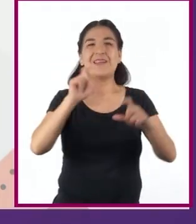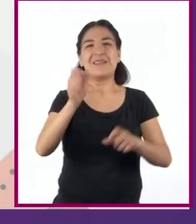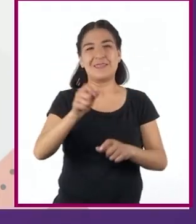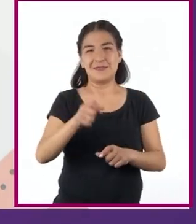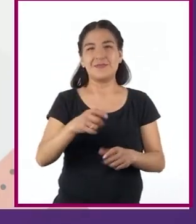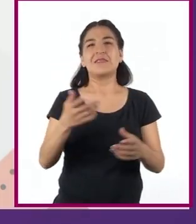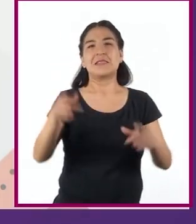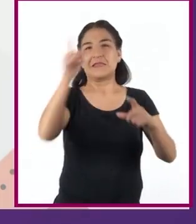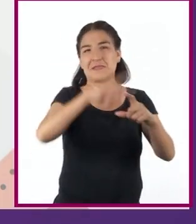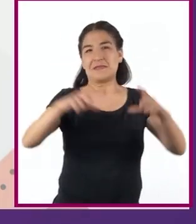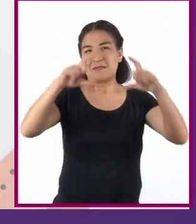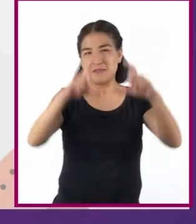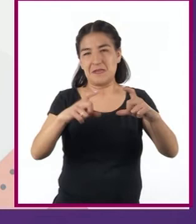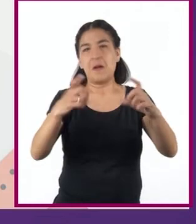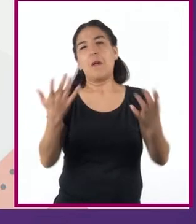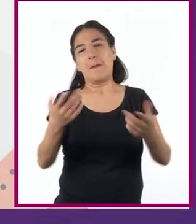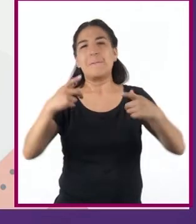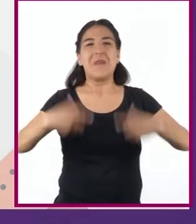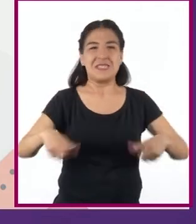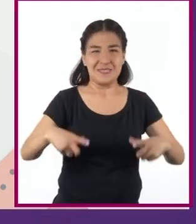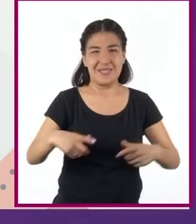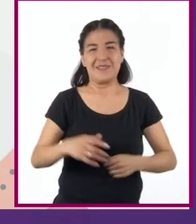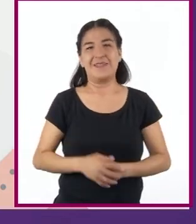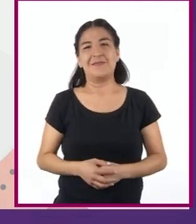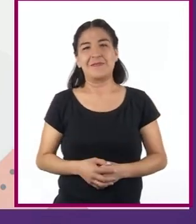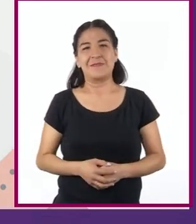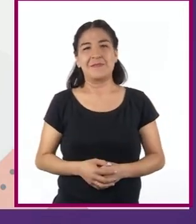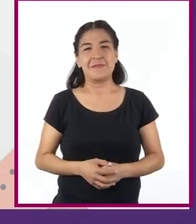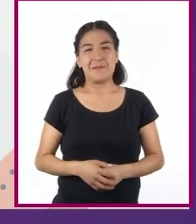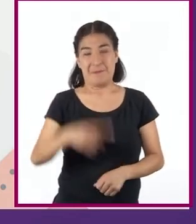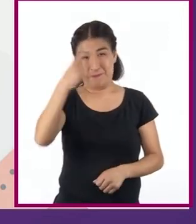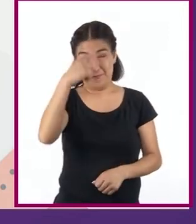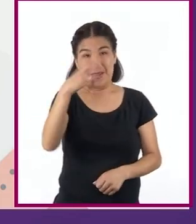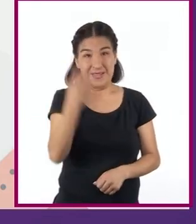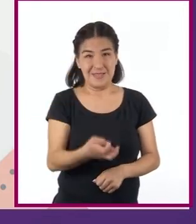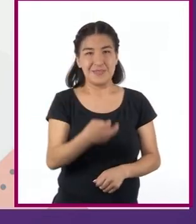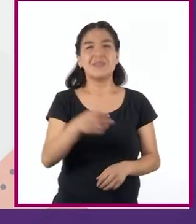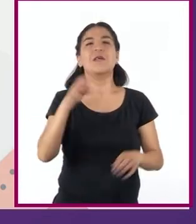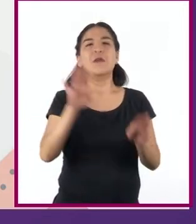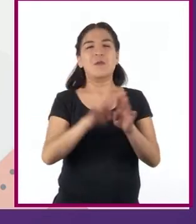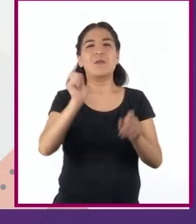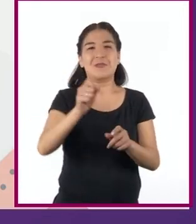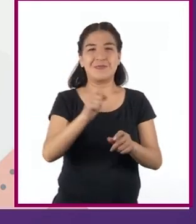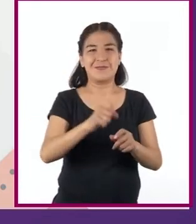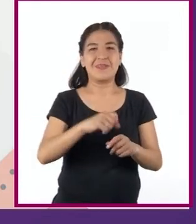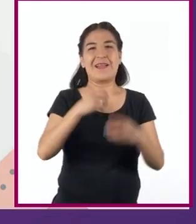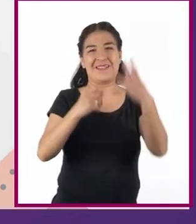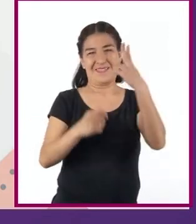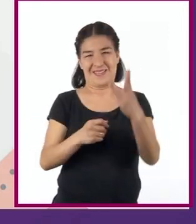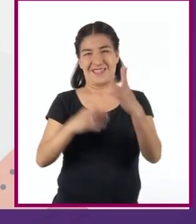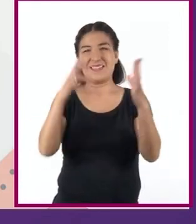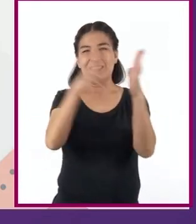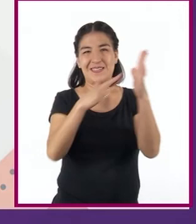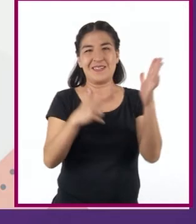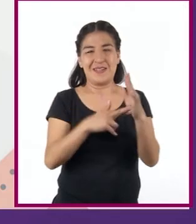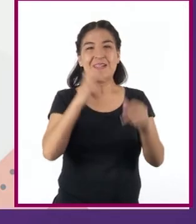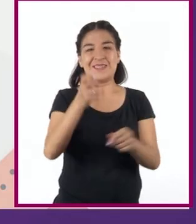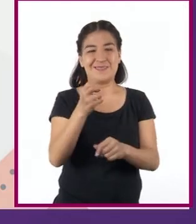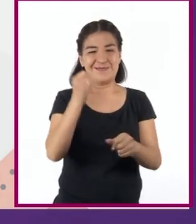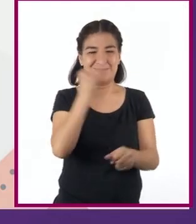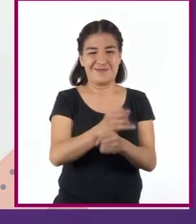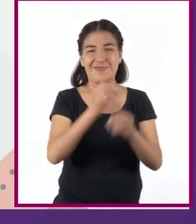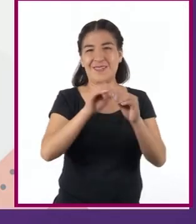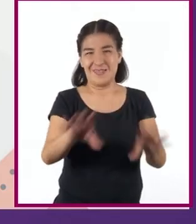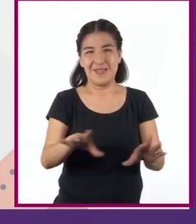como circular o de pastel. Para ello, a través de una regla de tres, el autor del informe